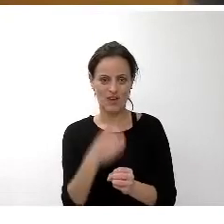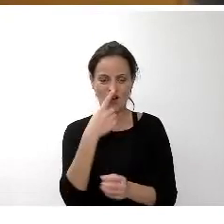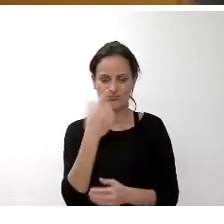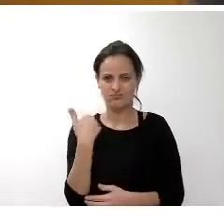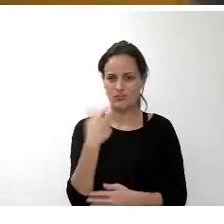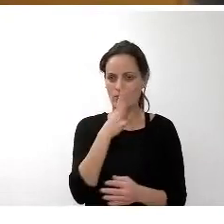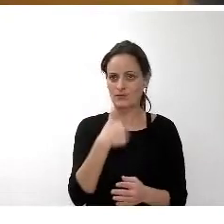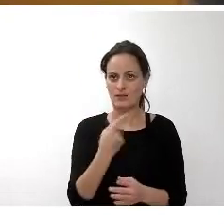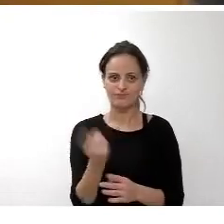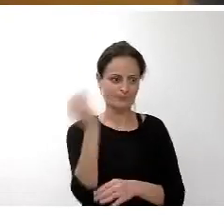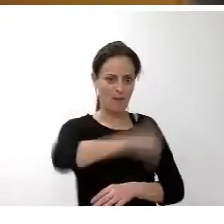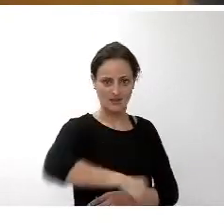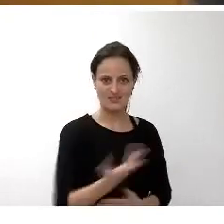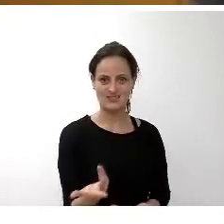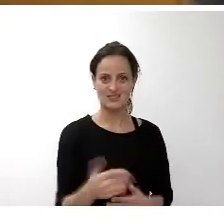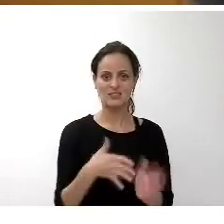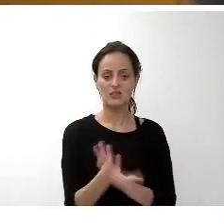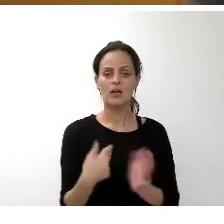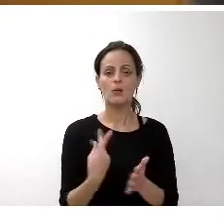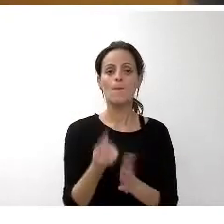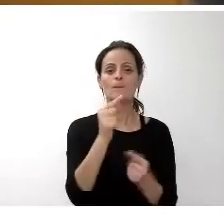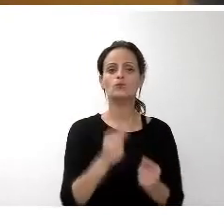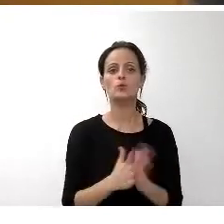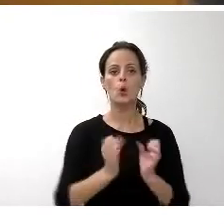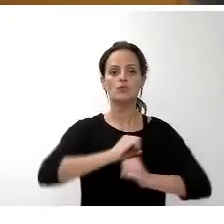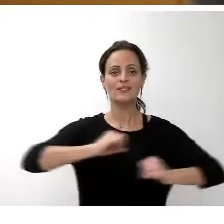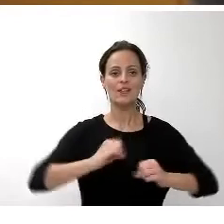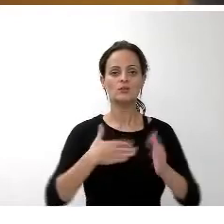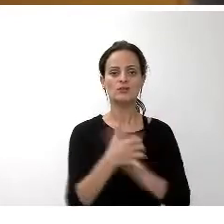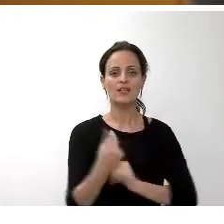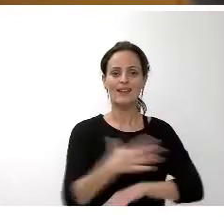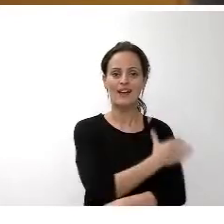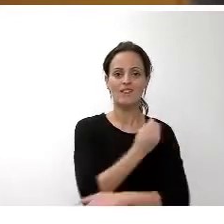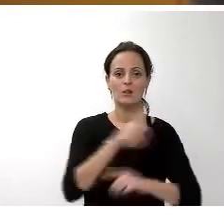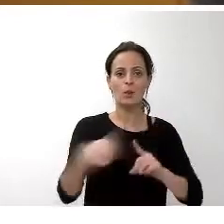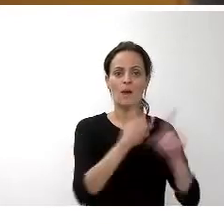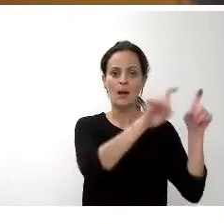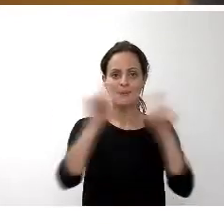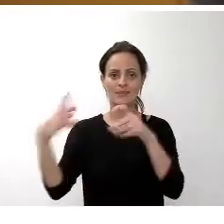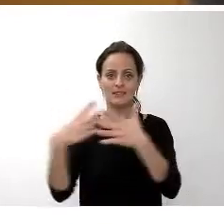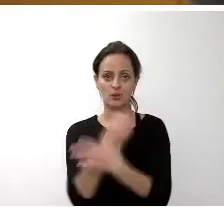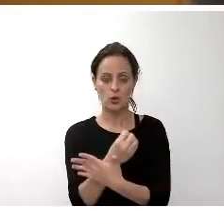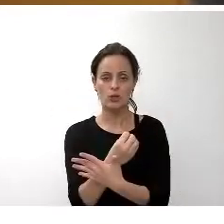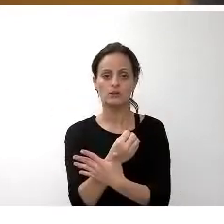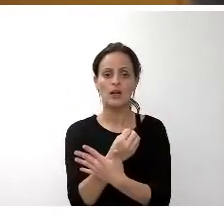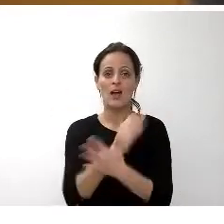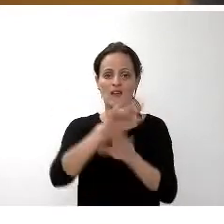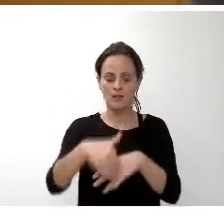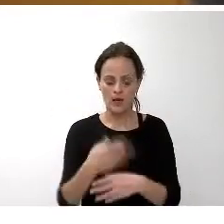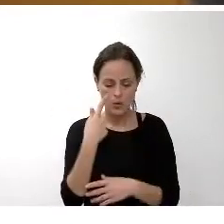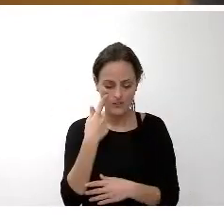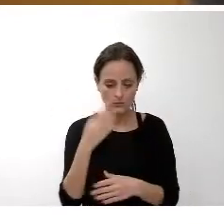presupuesto consolidado, es decir, el del Cabildo, sus organismos autónomos y el de todas sus empresas, una vez deducidas las transferencias internas,